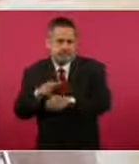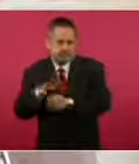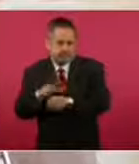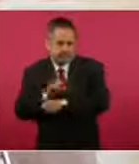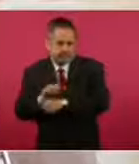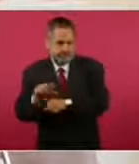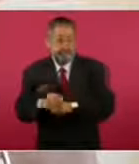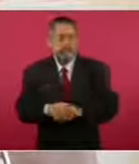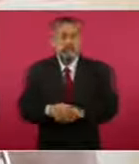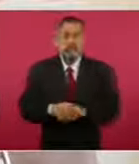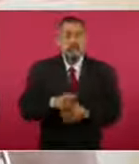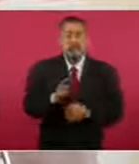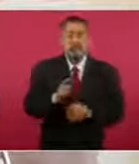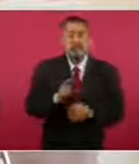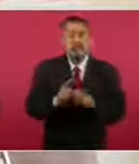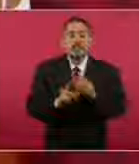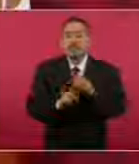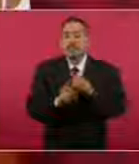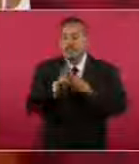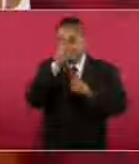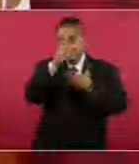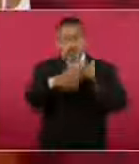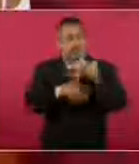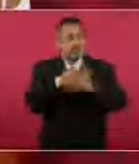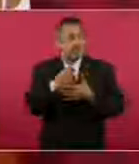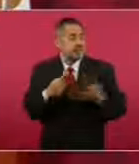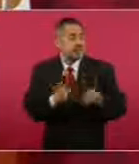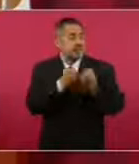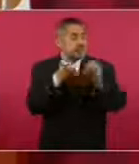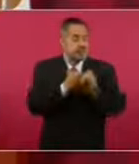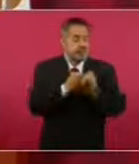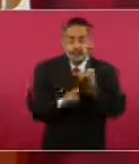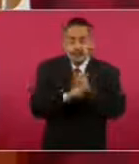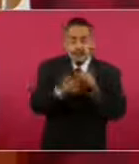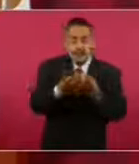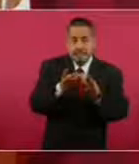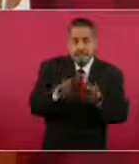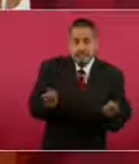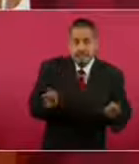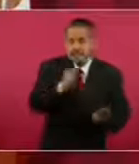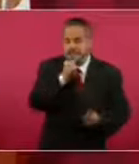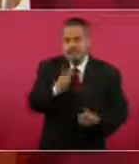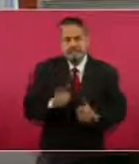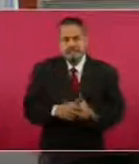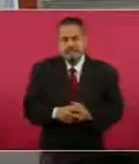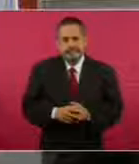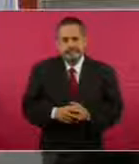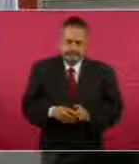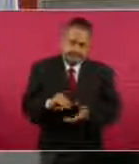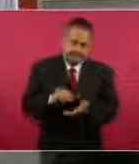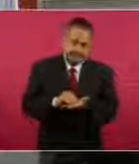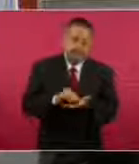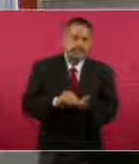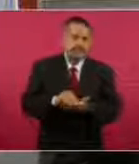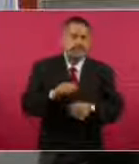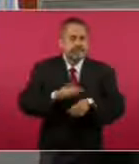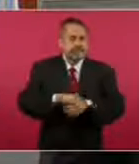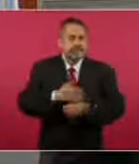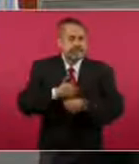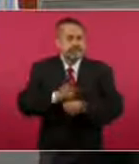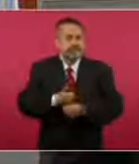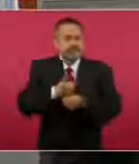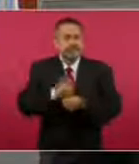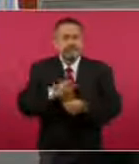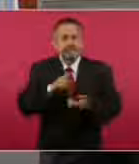no resuelve los problemas, sino que sólo aumenta los sufrimientos